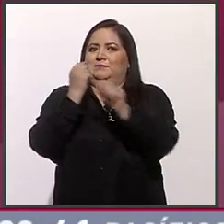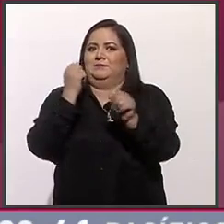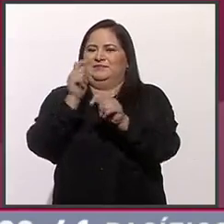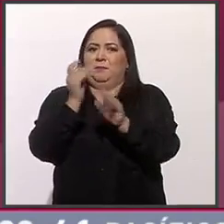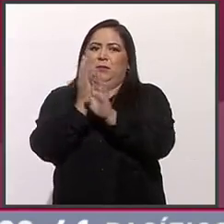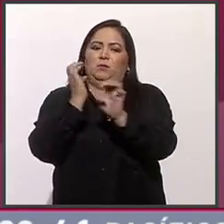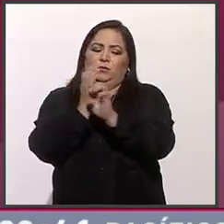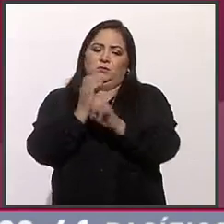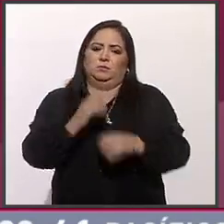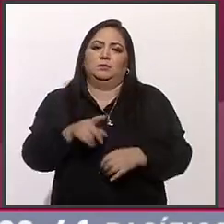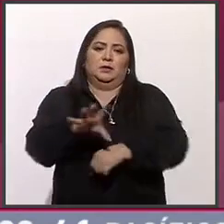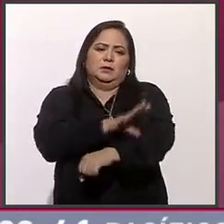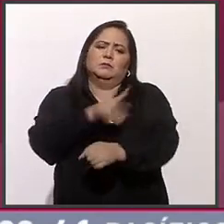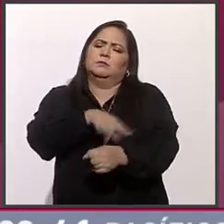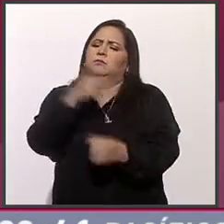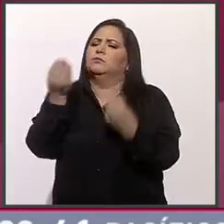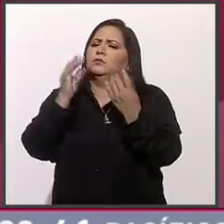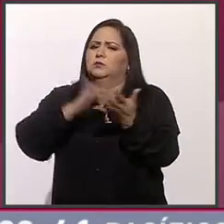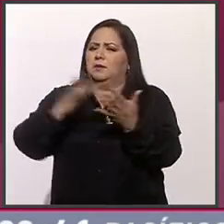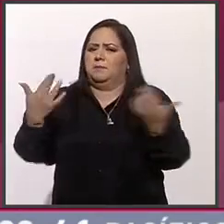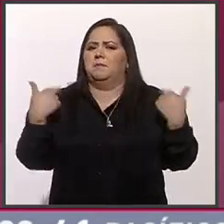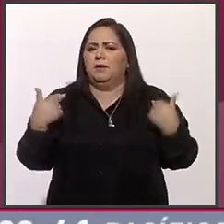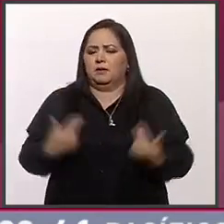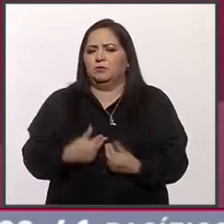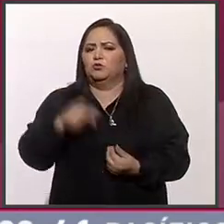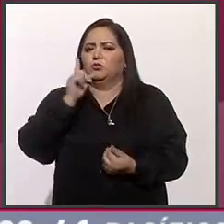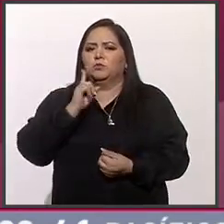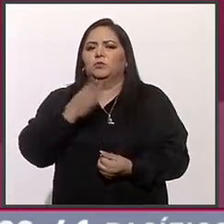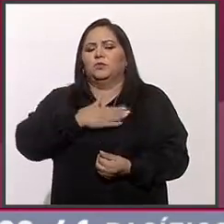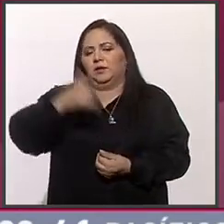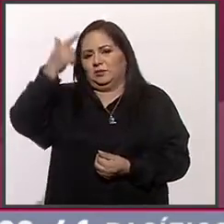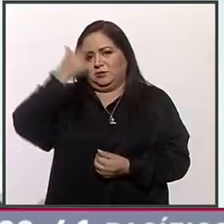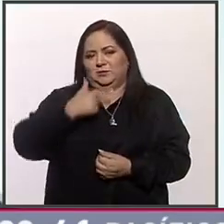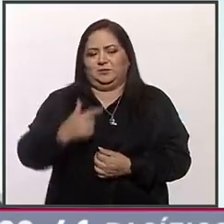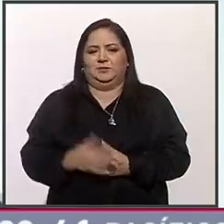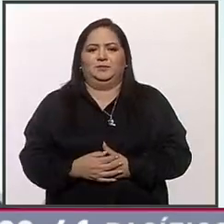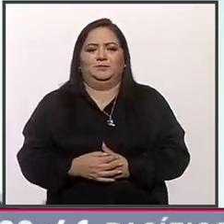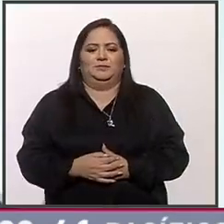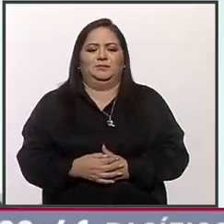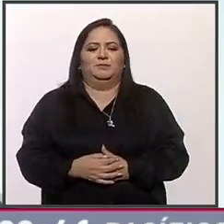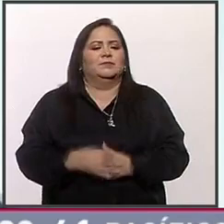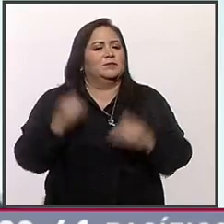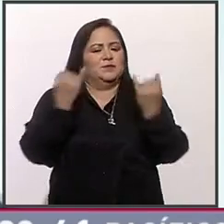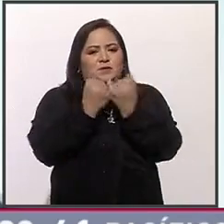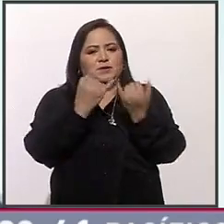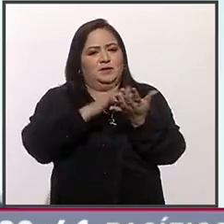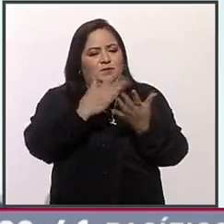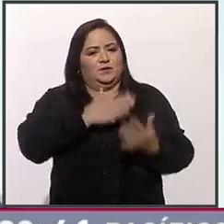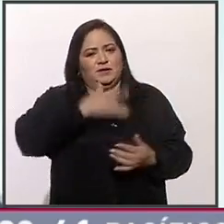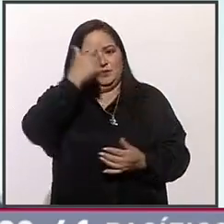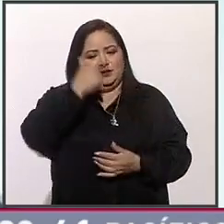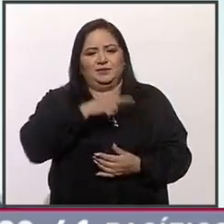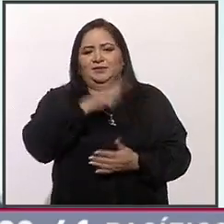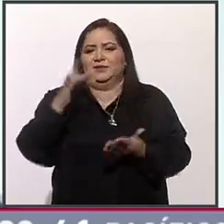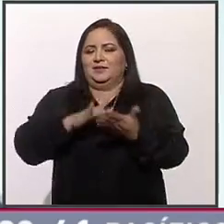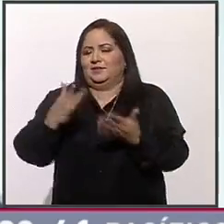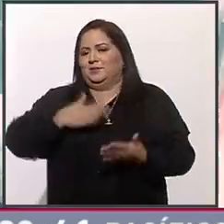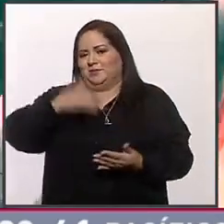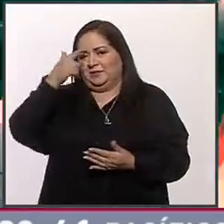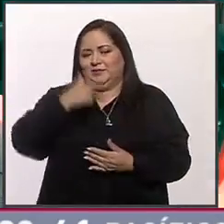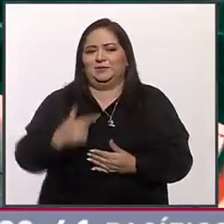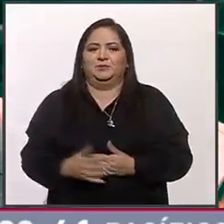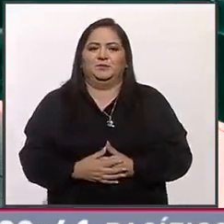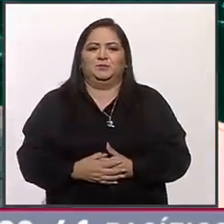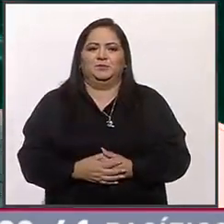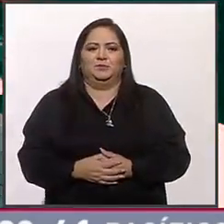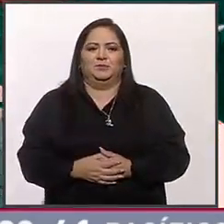del Metrobús Eléctrico. Le agradezco mucho, maestra, que tenga una excelente noche. Igualmente, muchas gracias. Gracias, muy buenas noches.